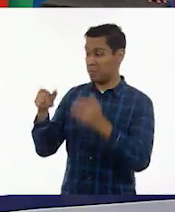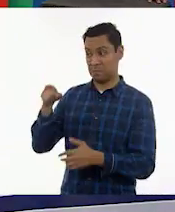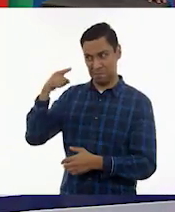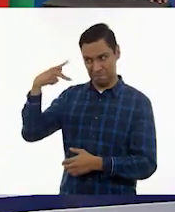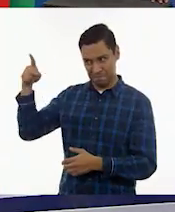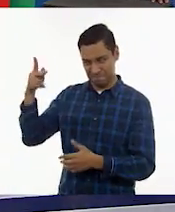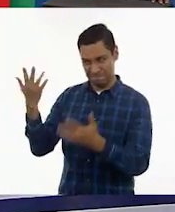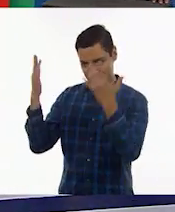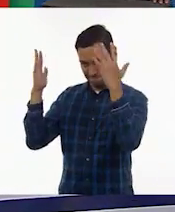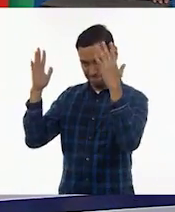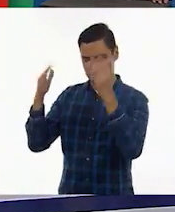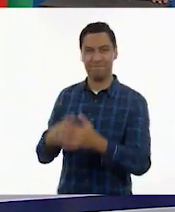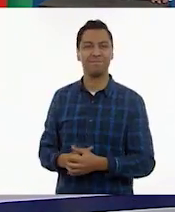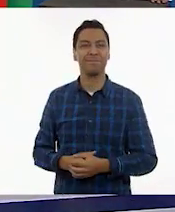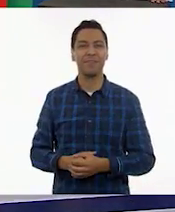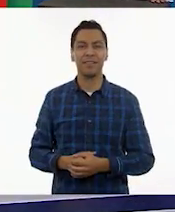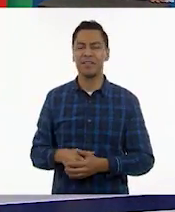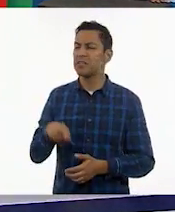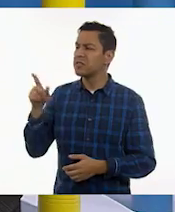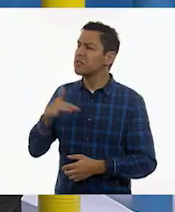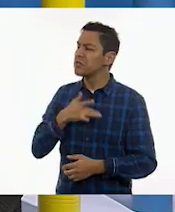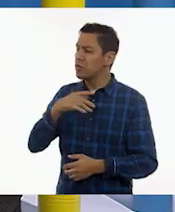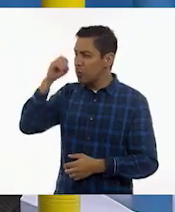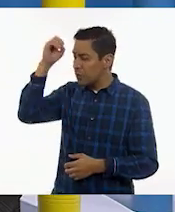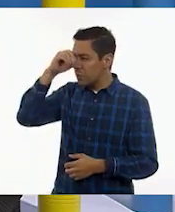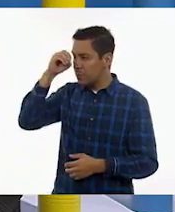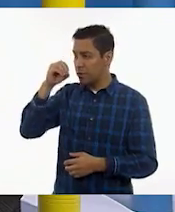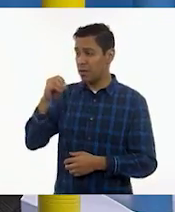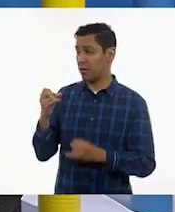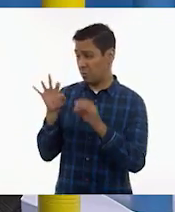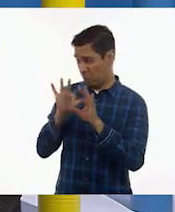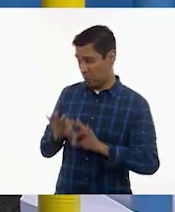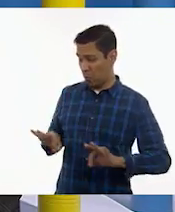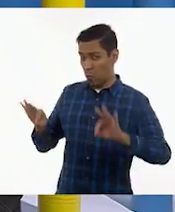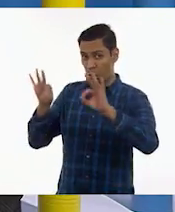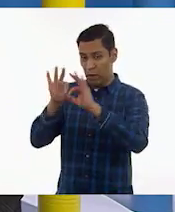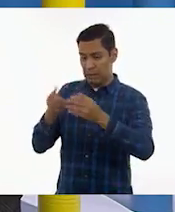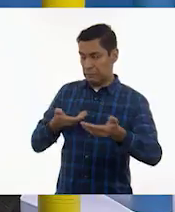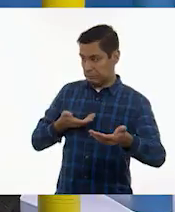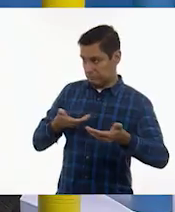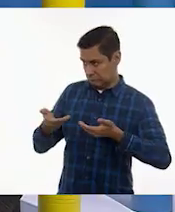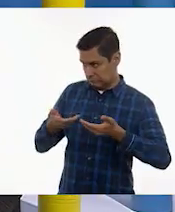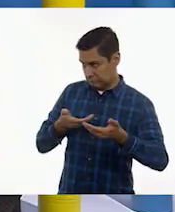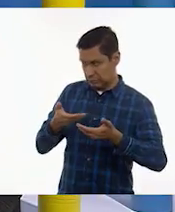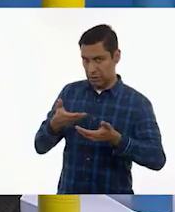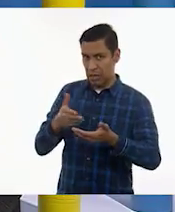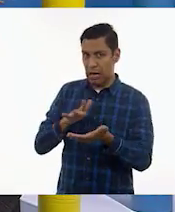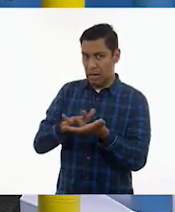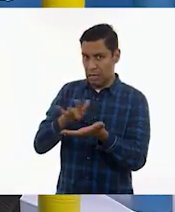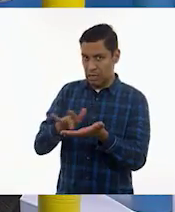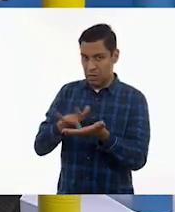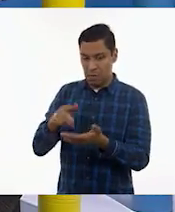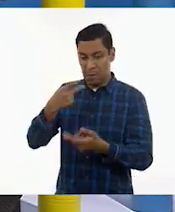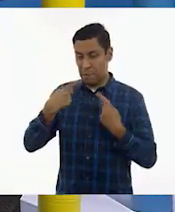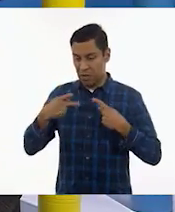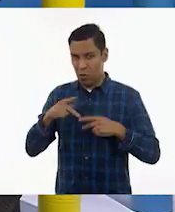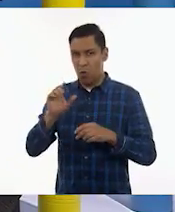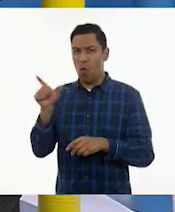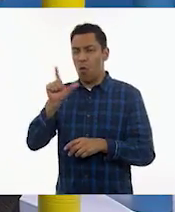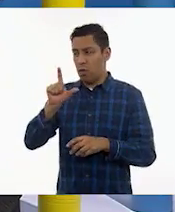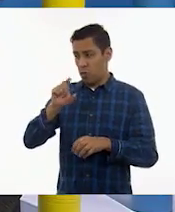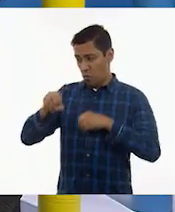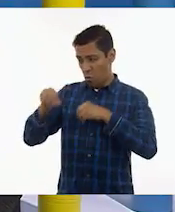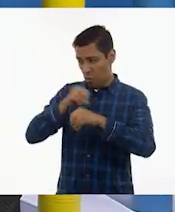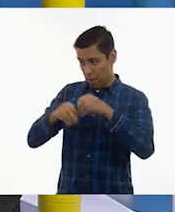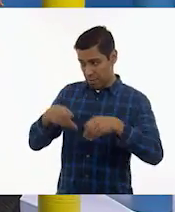sí, sí. Ay, oye, ¿y qué opinas tú del trabajo colaborativo? ¿Crees que es importante en el teatro? En el teatro es fundamental. En las artes